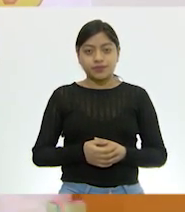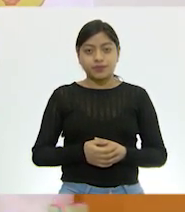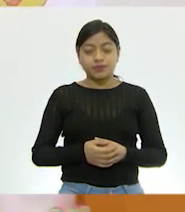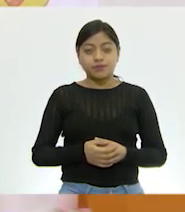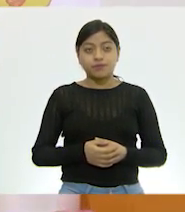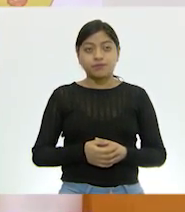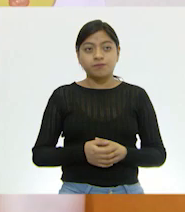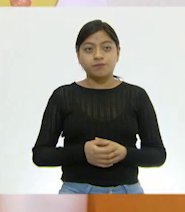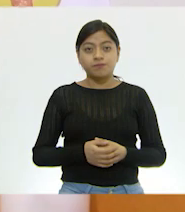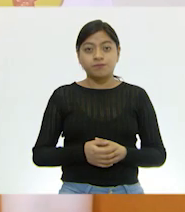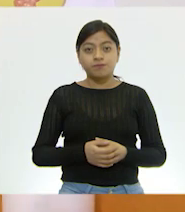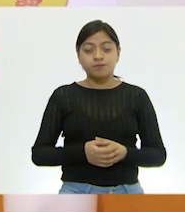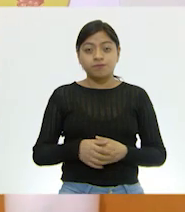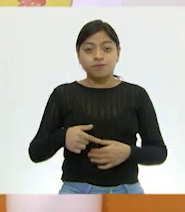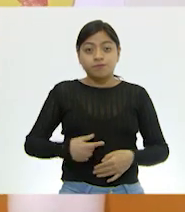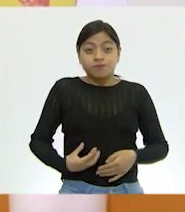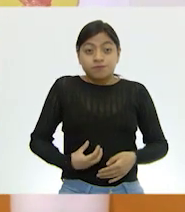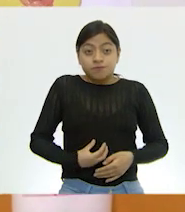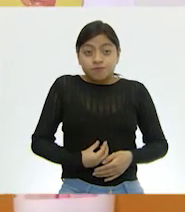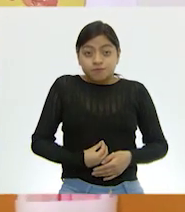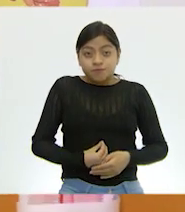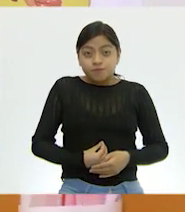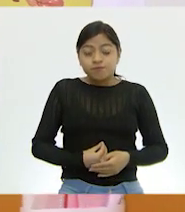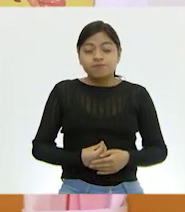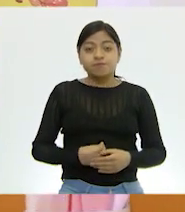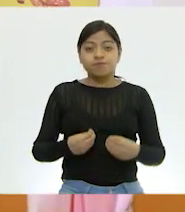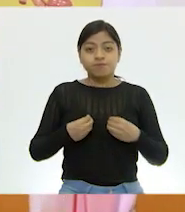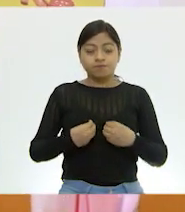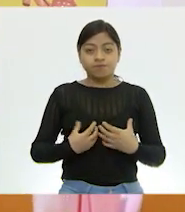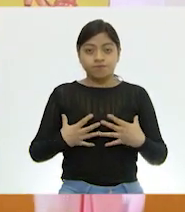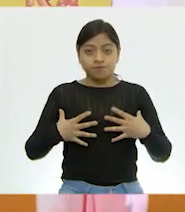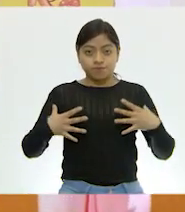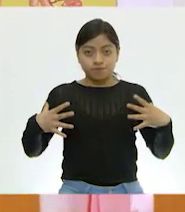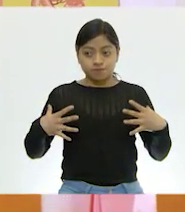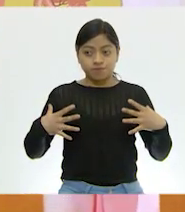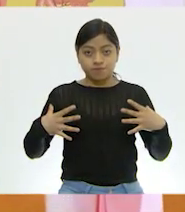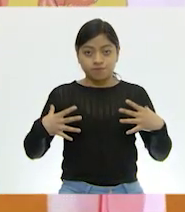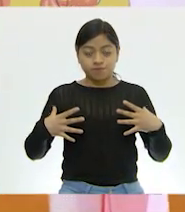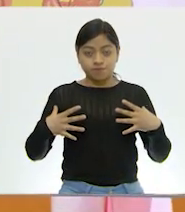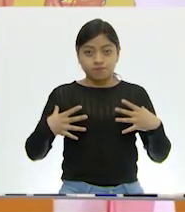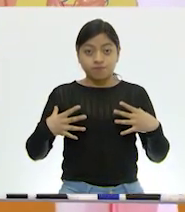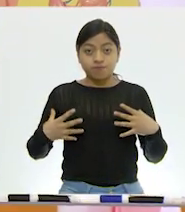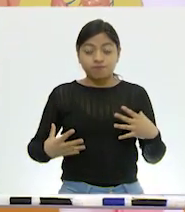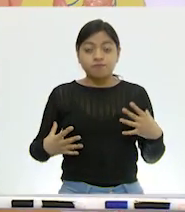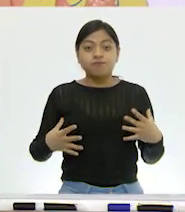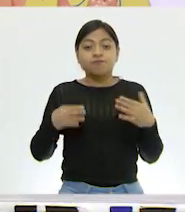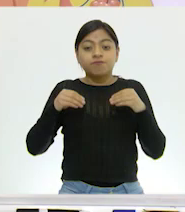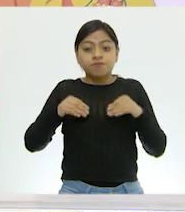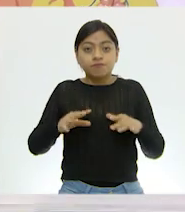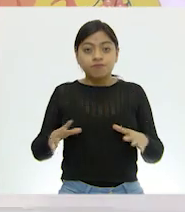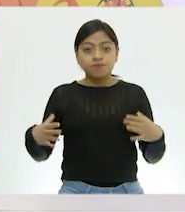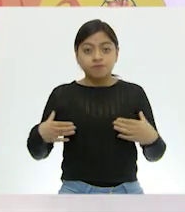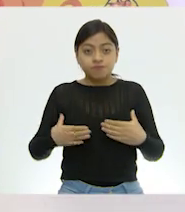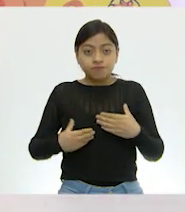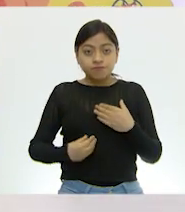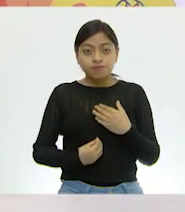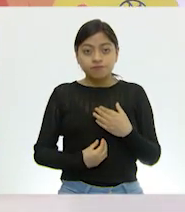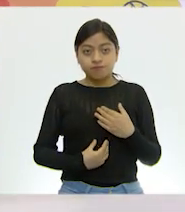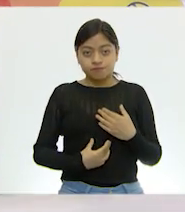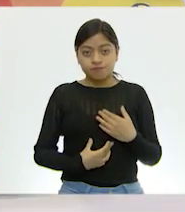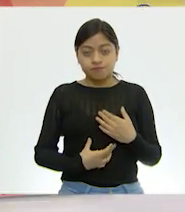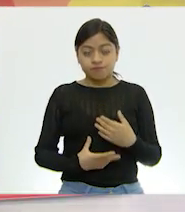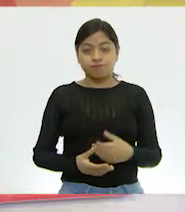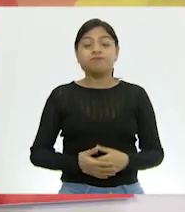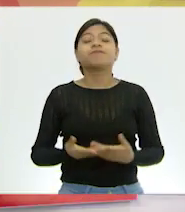contrae y se llenan los pulmones de aire. Y exhala. ¡Muy bien! Y entonces toma aire y va cantando.